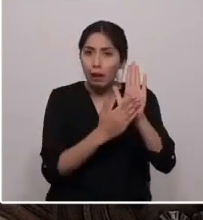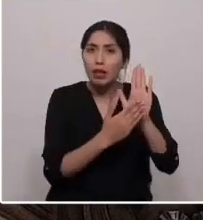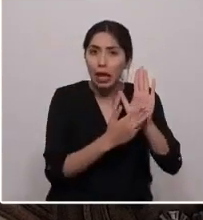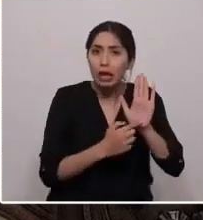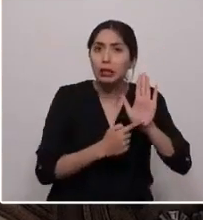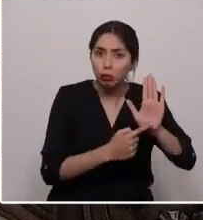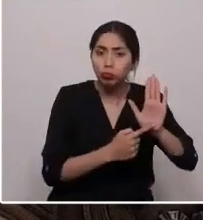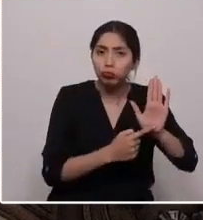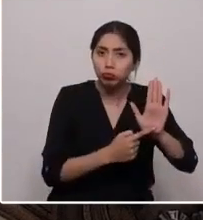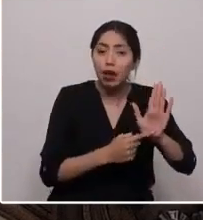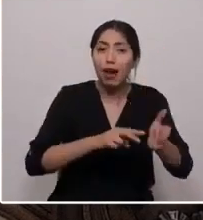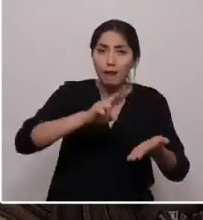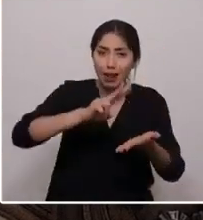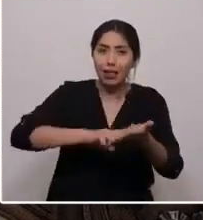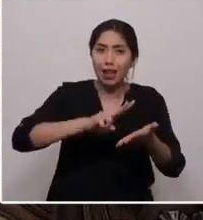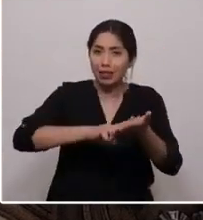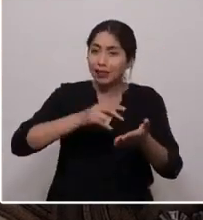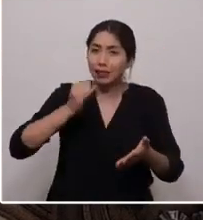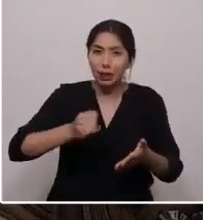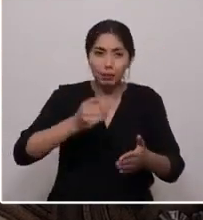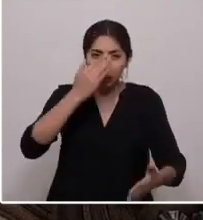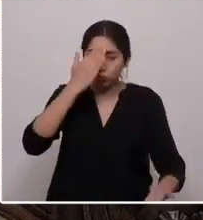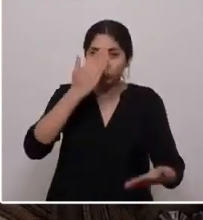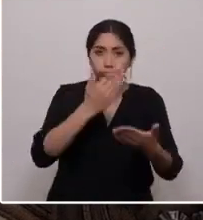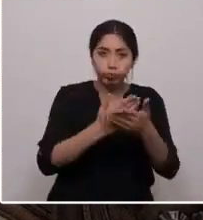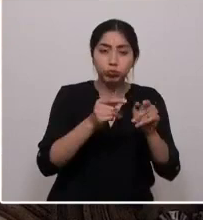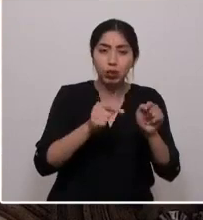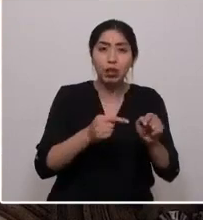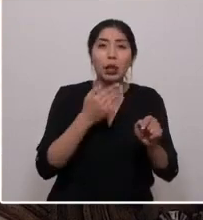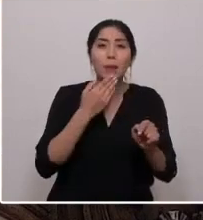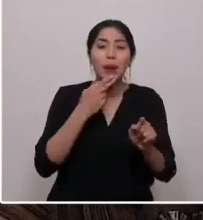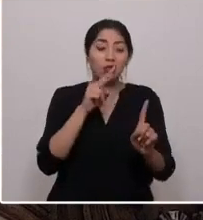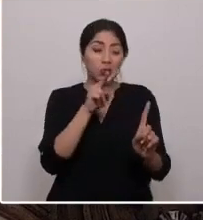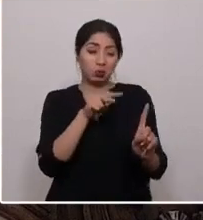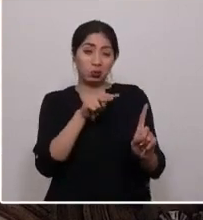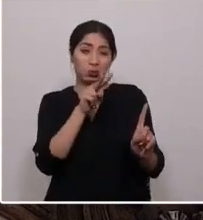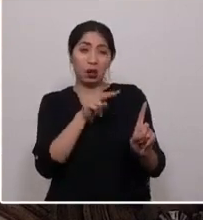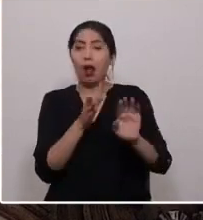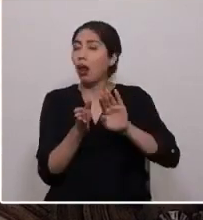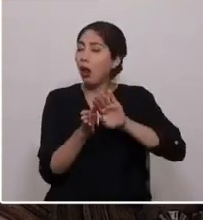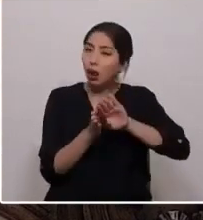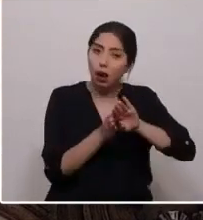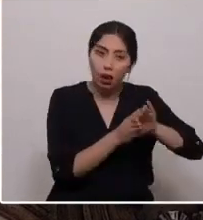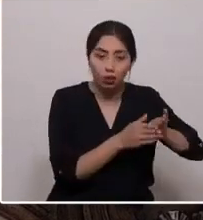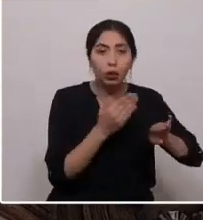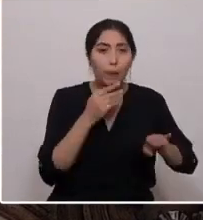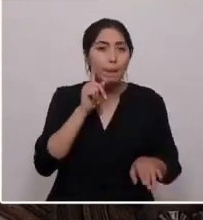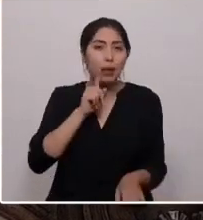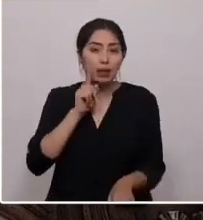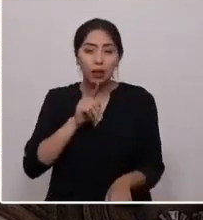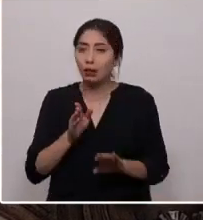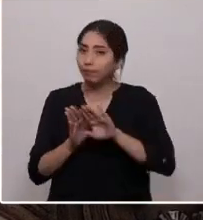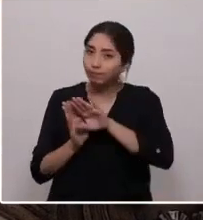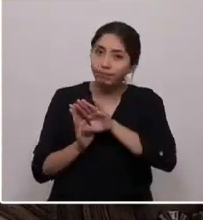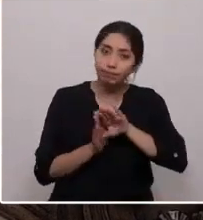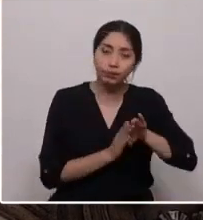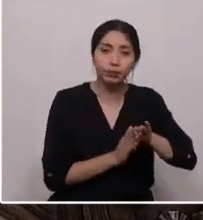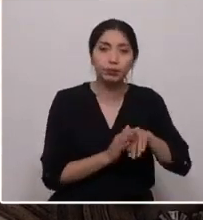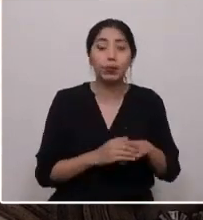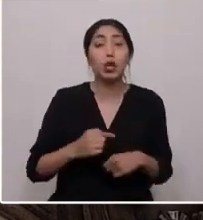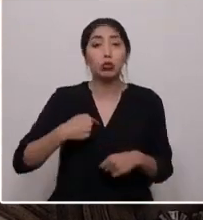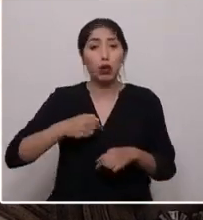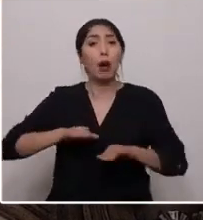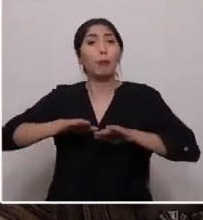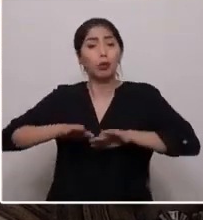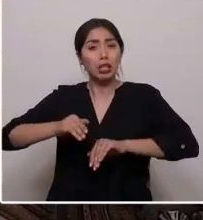la verdad por delante, dejando a lado los prejuicios, las consignas y las mentiras. Yo apoyaré siempre las